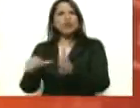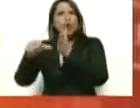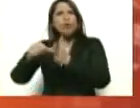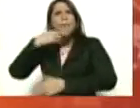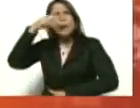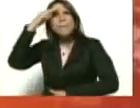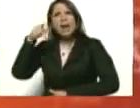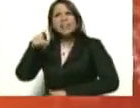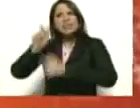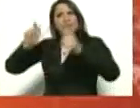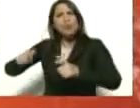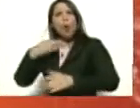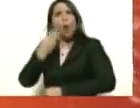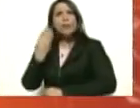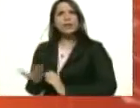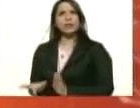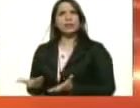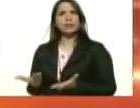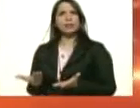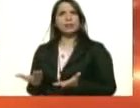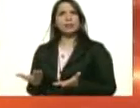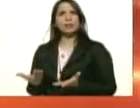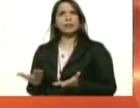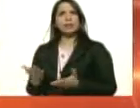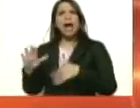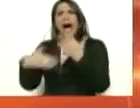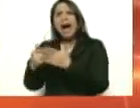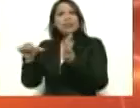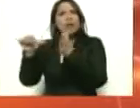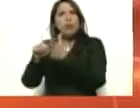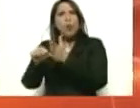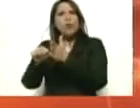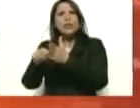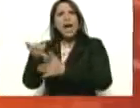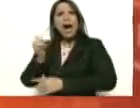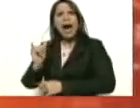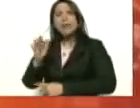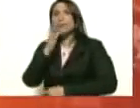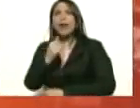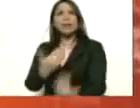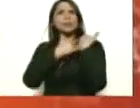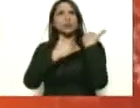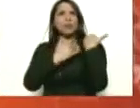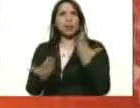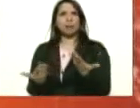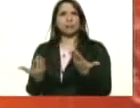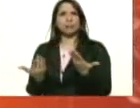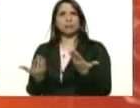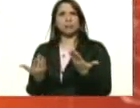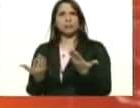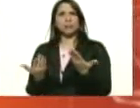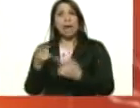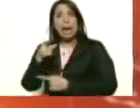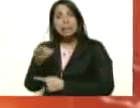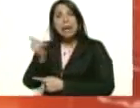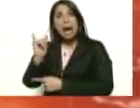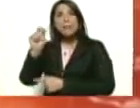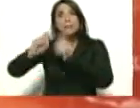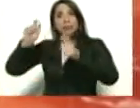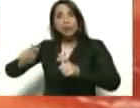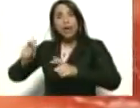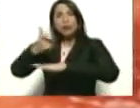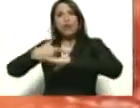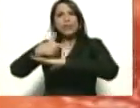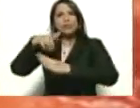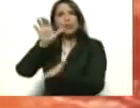padres de esta gente? ¿hasta dónde llega la irresponsabilidad? Hay un personal de la gobernación de